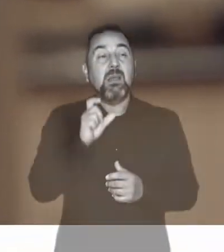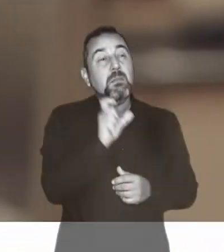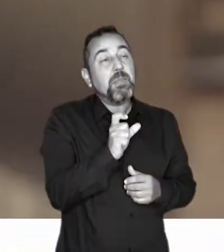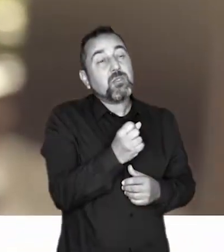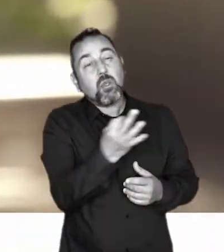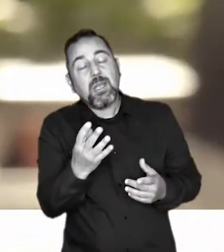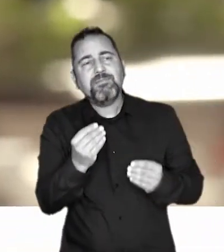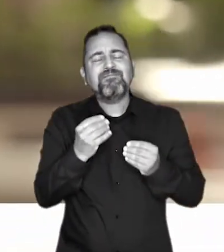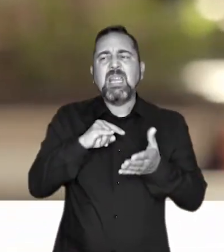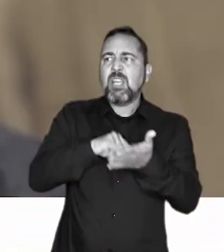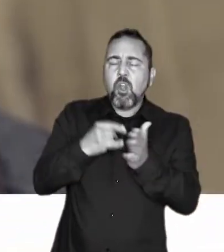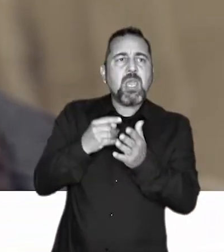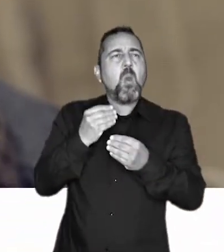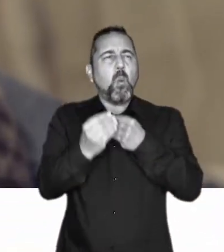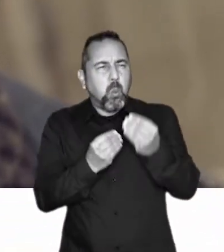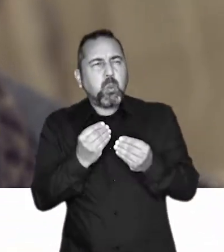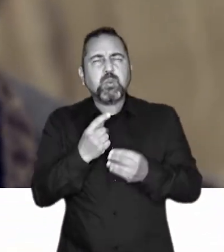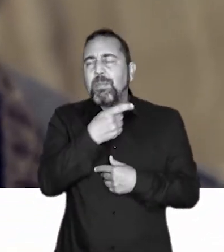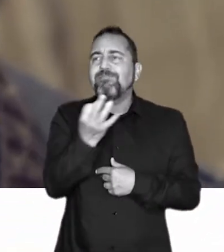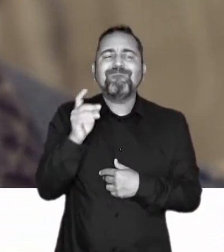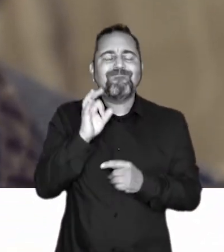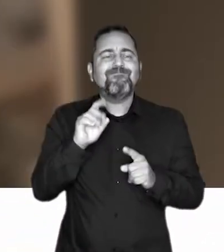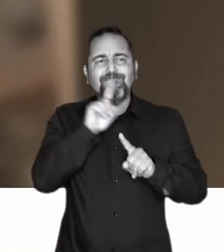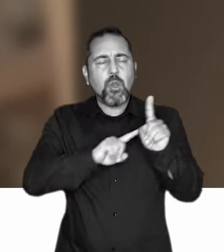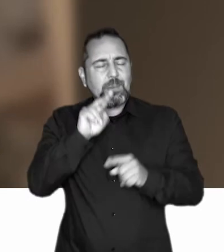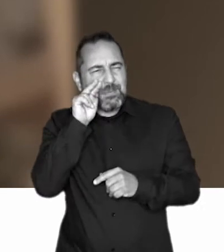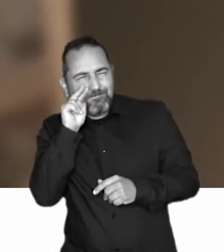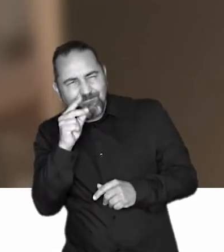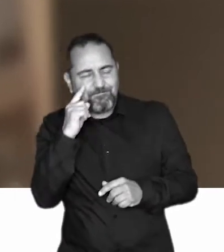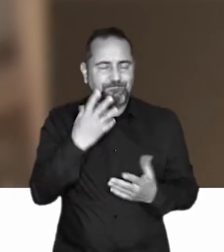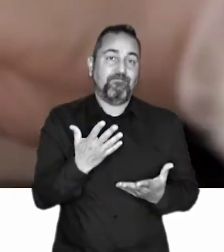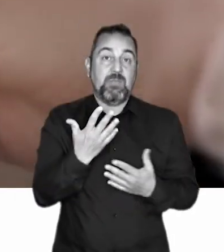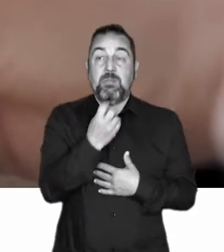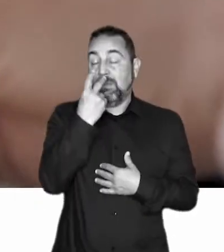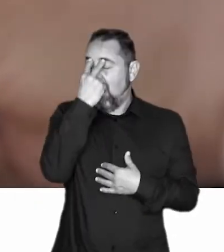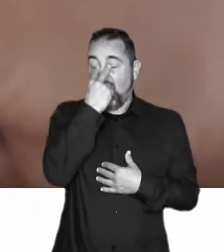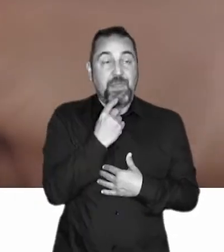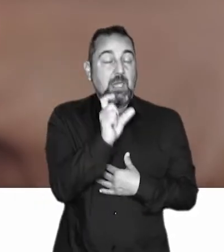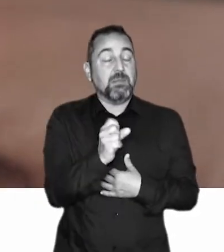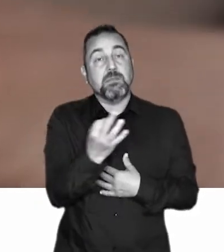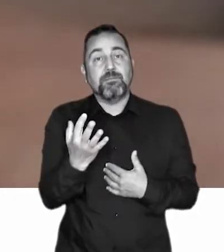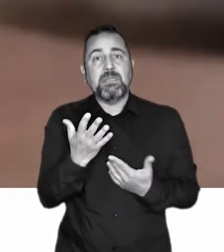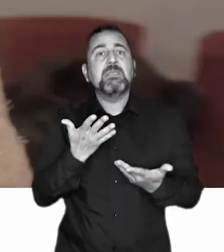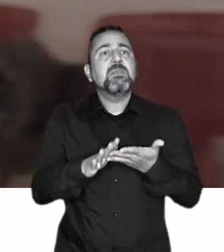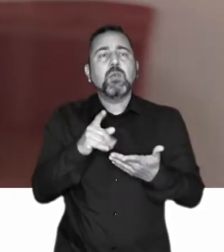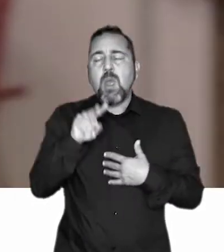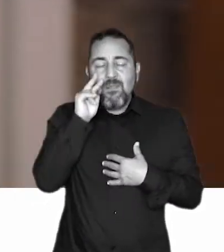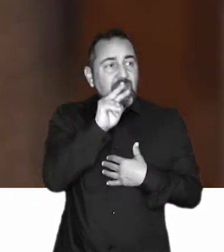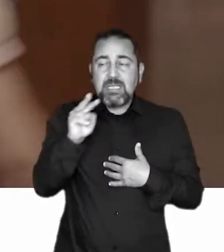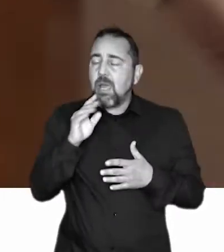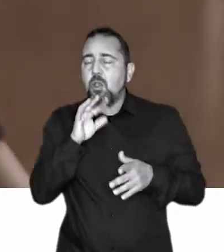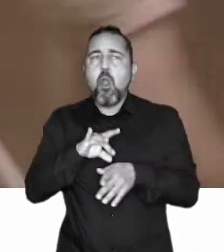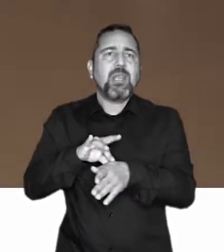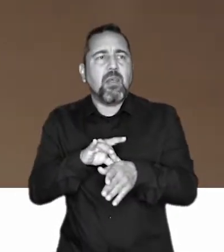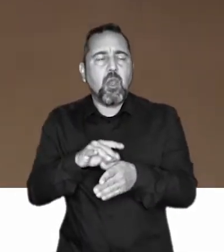Hay personas que usan la tecnología, que tienen dificultades de visión. Algunas son ciegas, es decir, no pueden